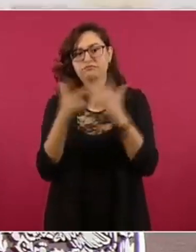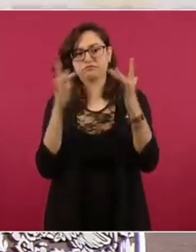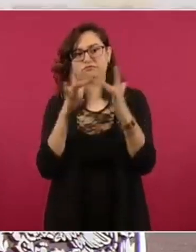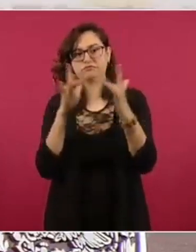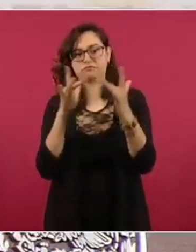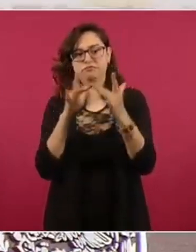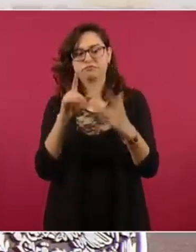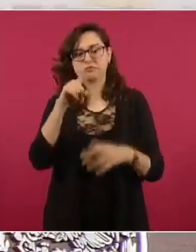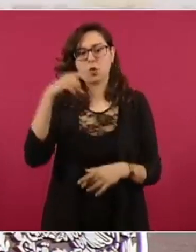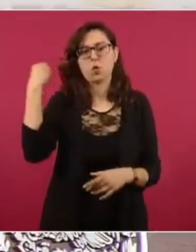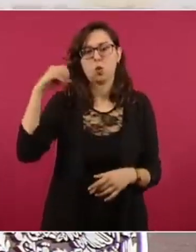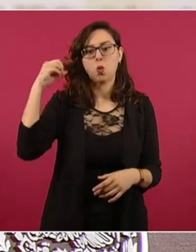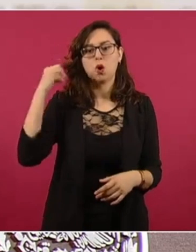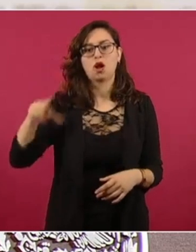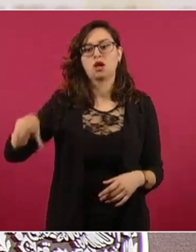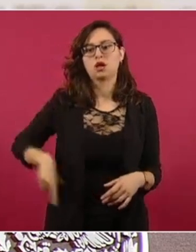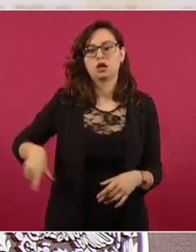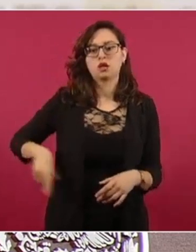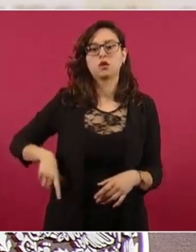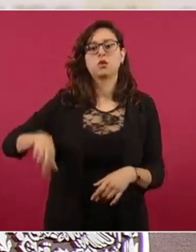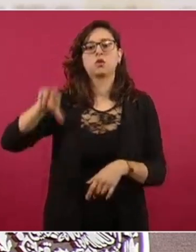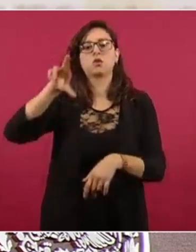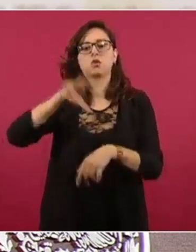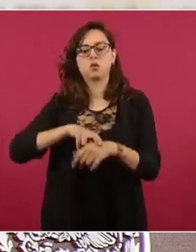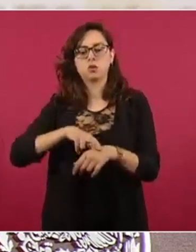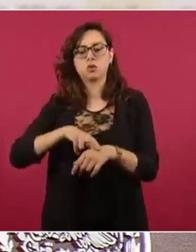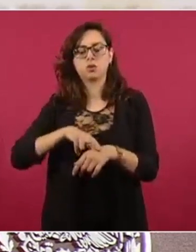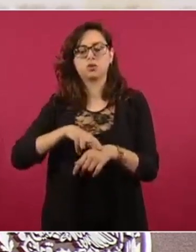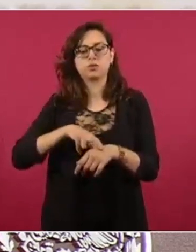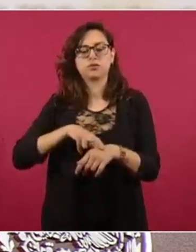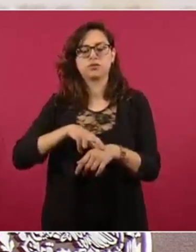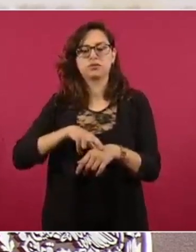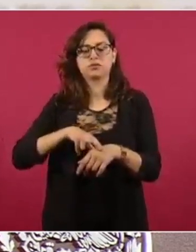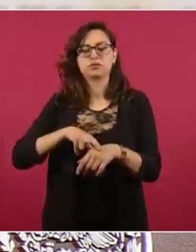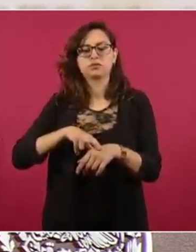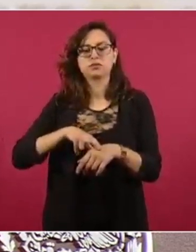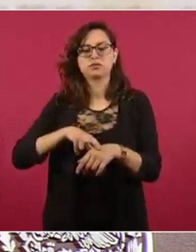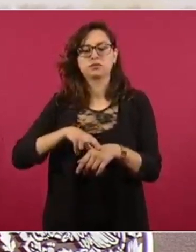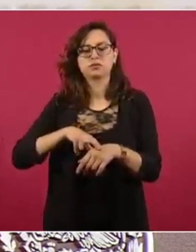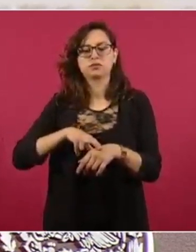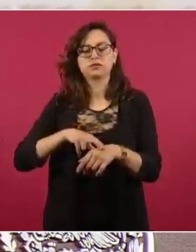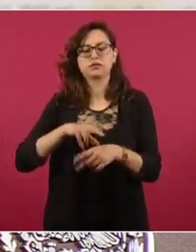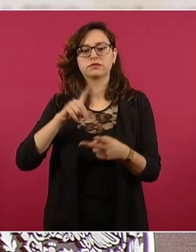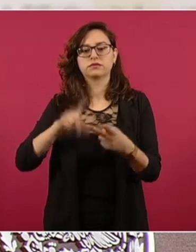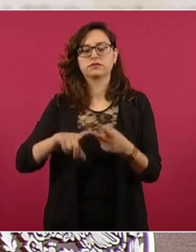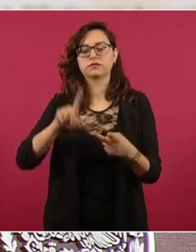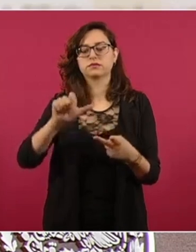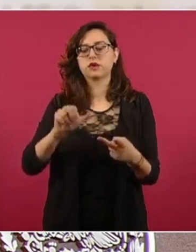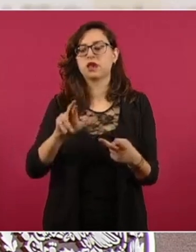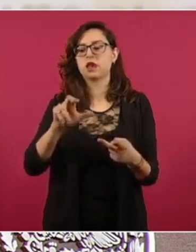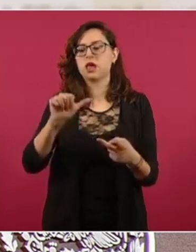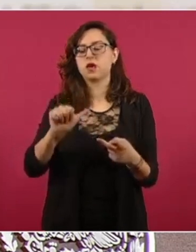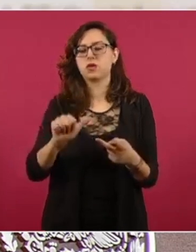el gobernador, con Laura Velázquez,